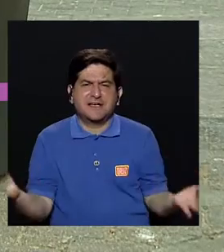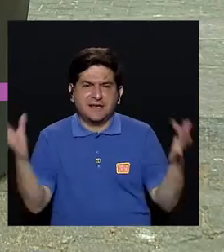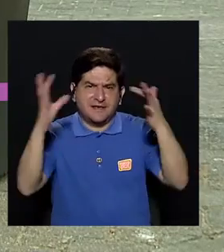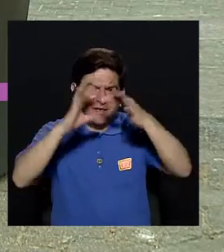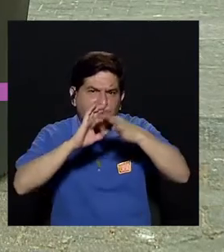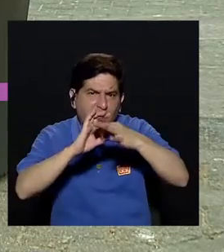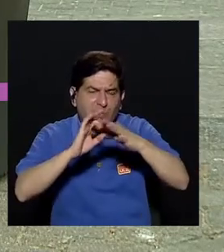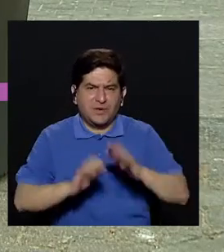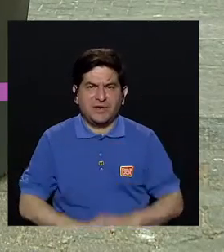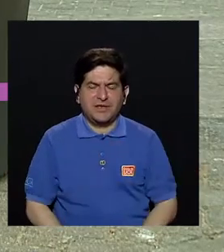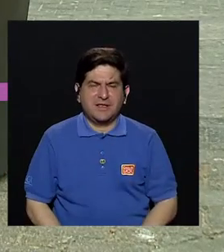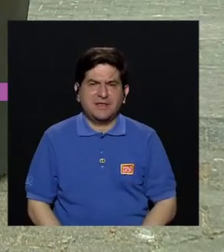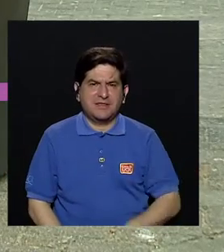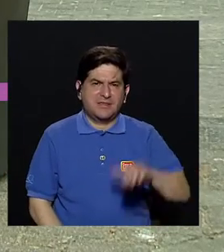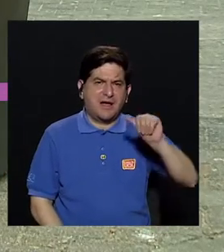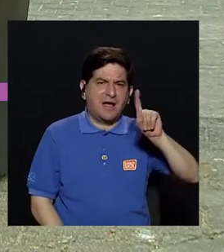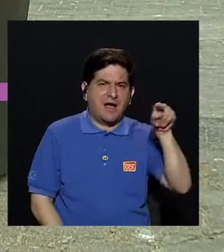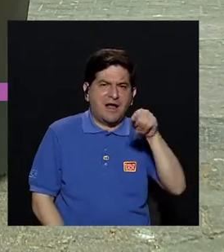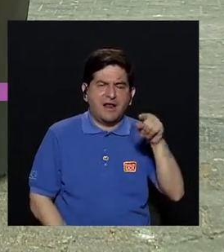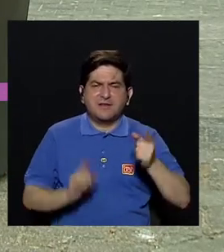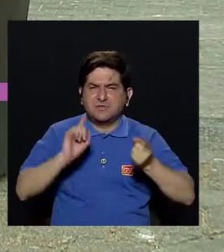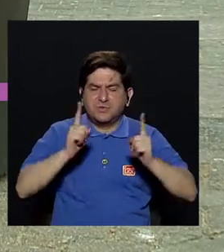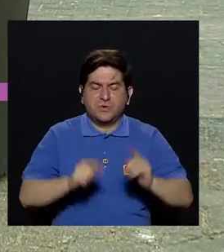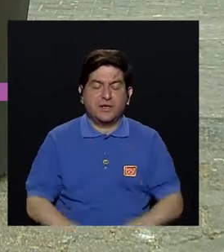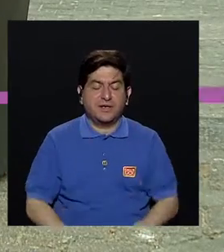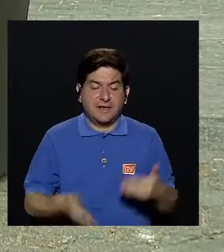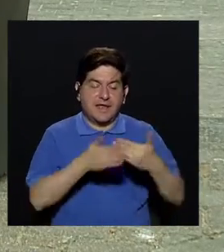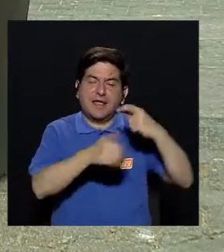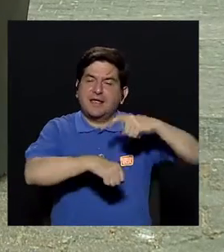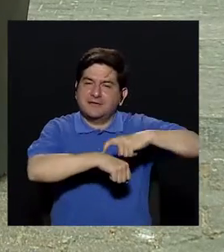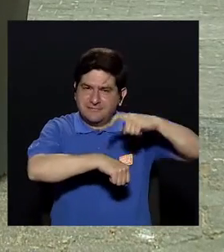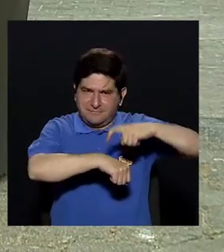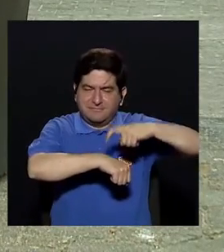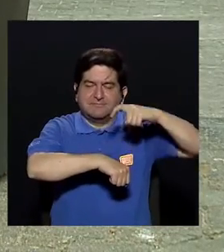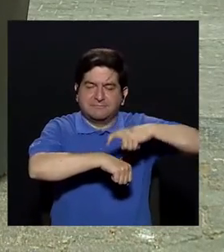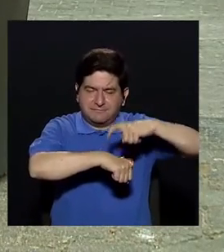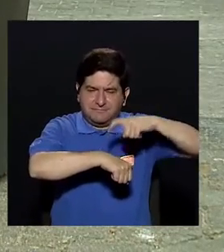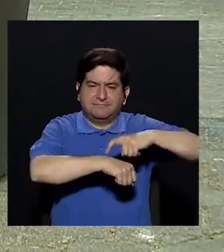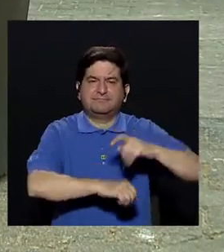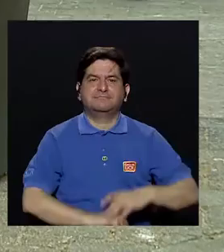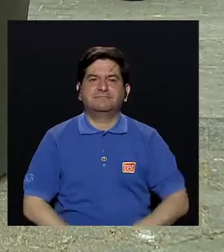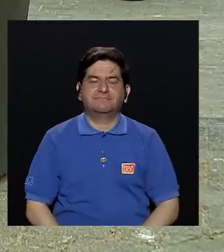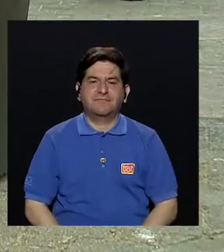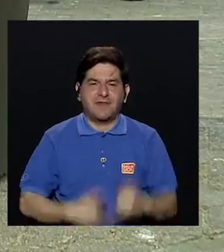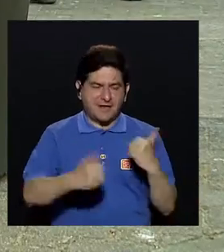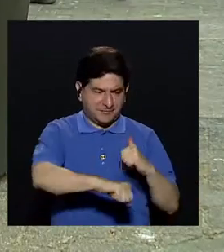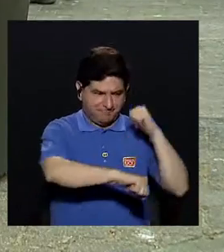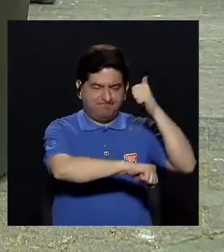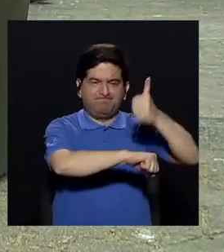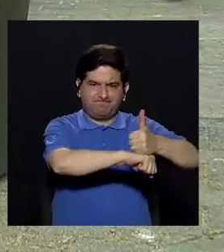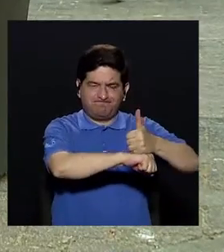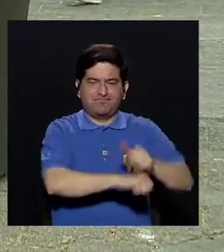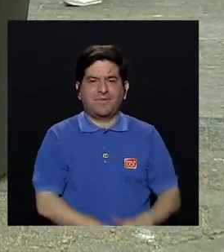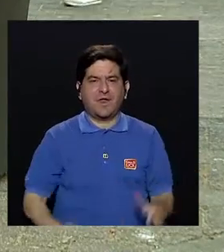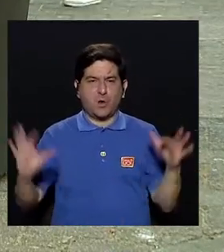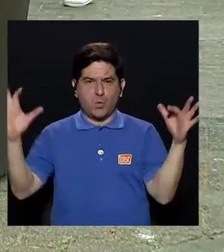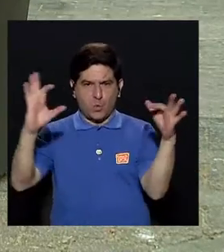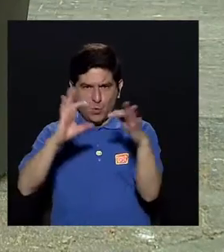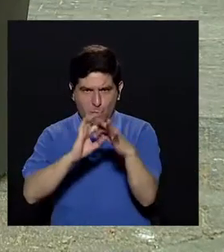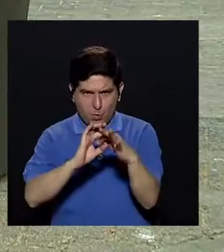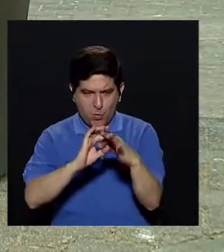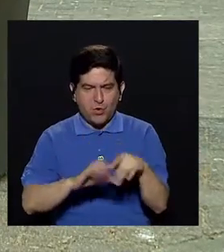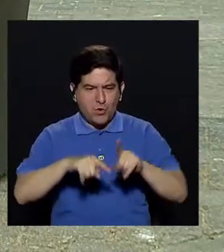asociada a la enfermedad de Alzheimer? Recientemente se ha establecido una